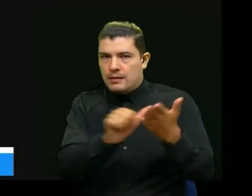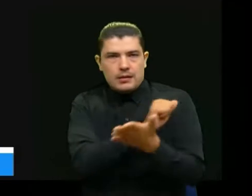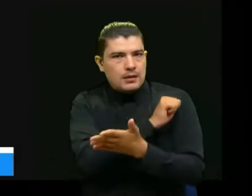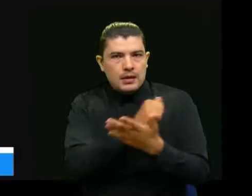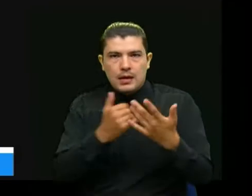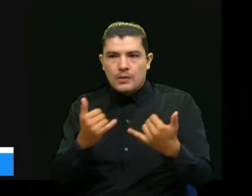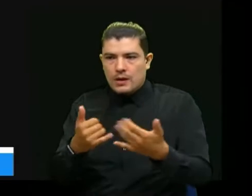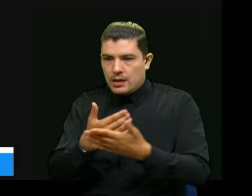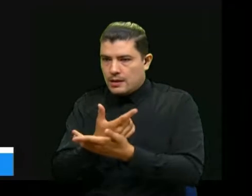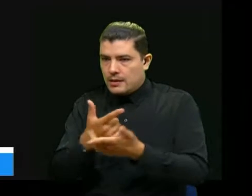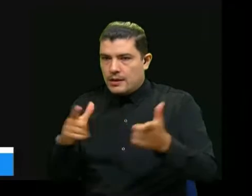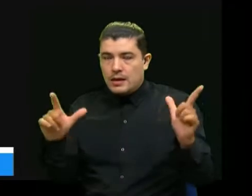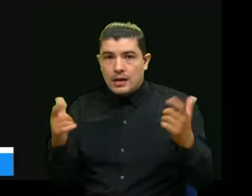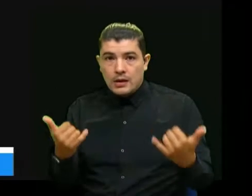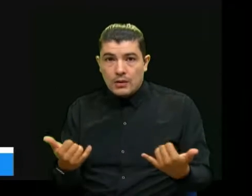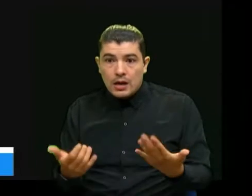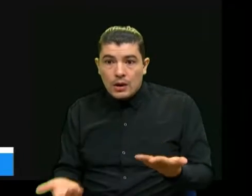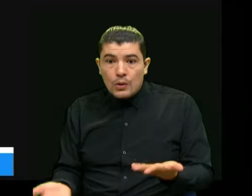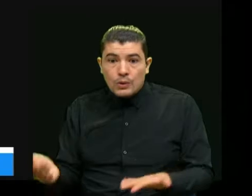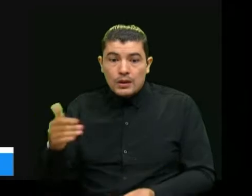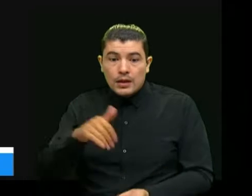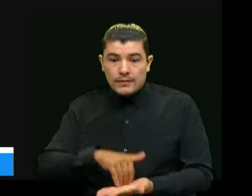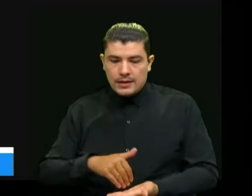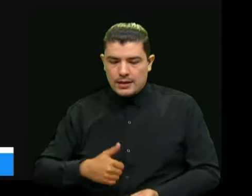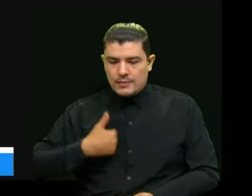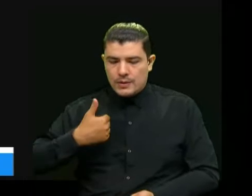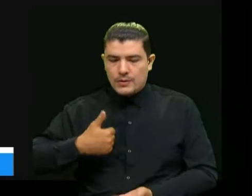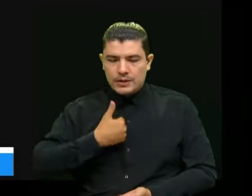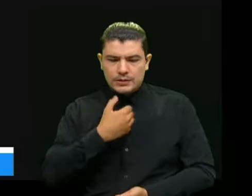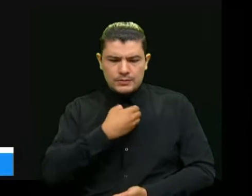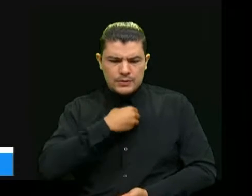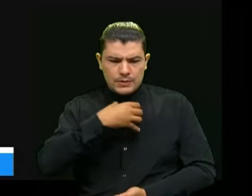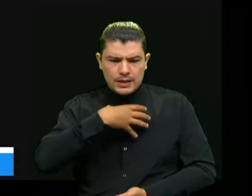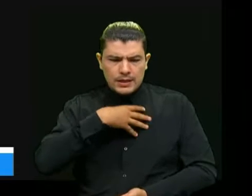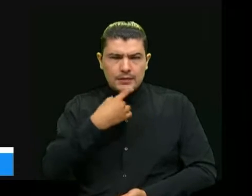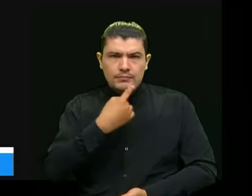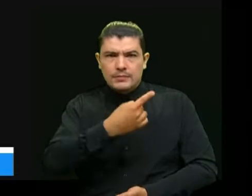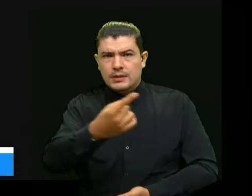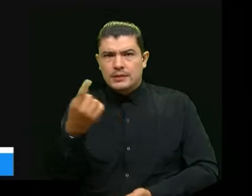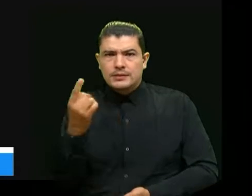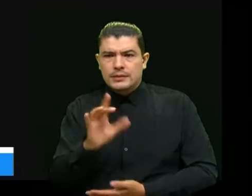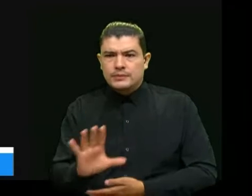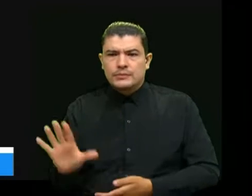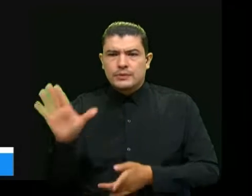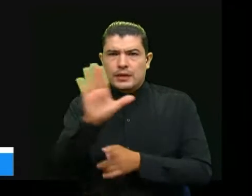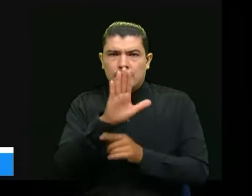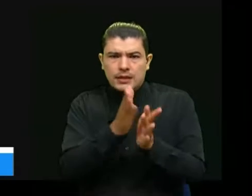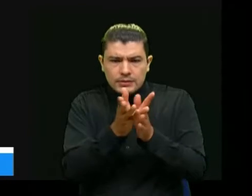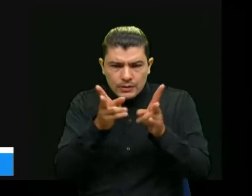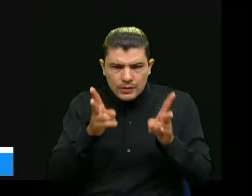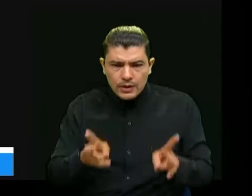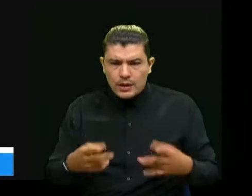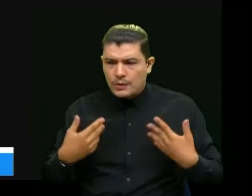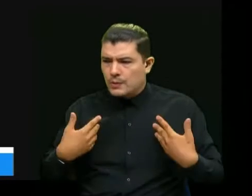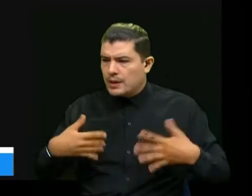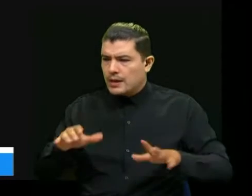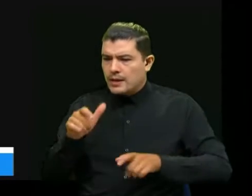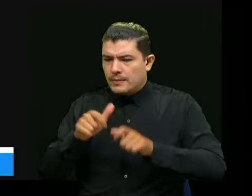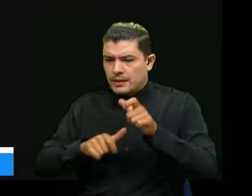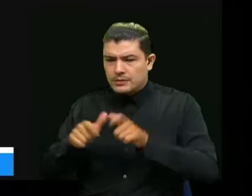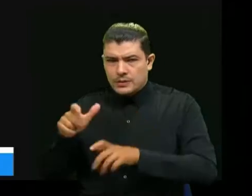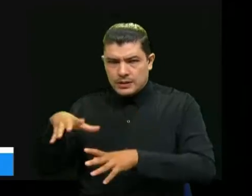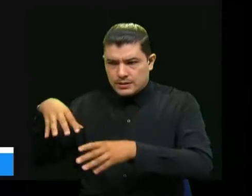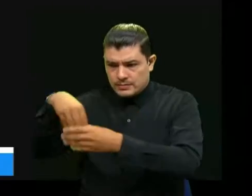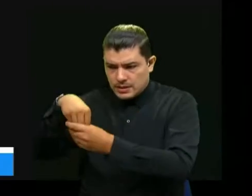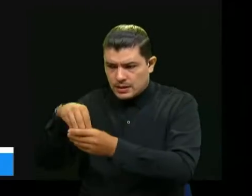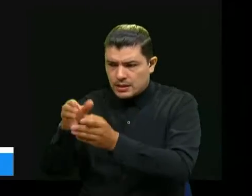volver y aprovechar esta oportunidad para decirle a todos nuestros estudiantes a cualquier persona vinculada a la educación en